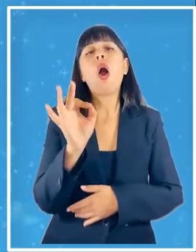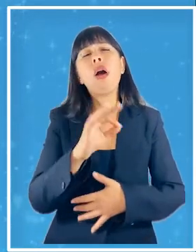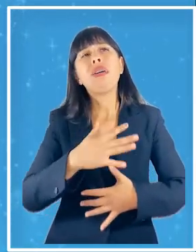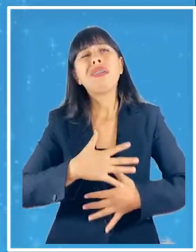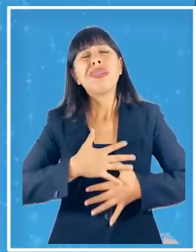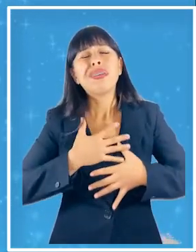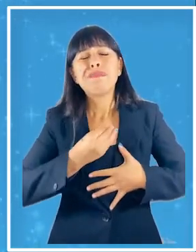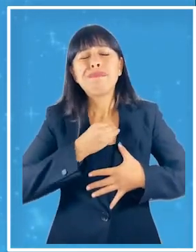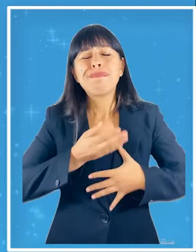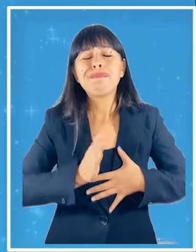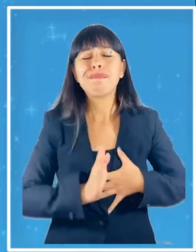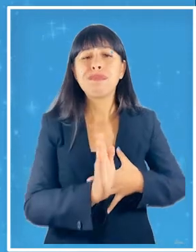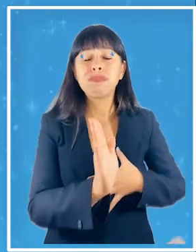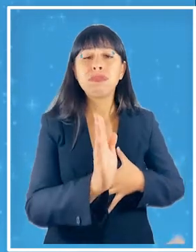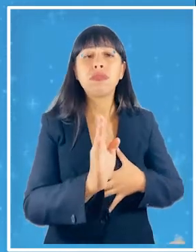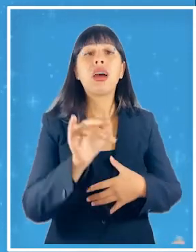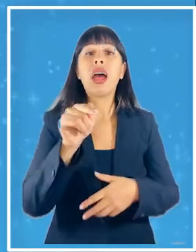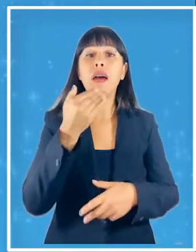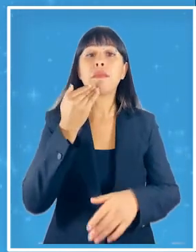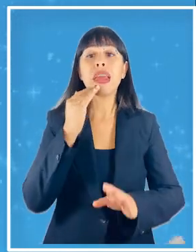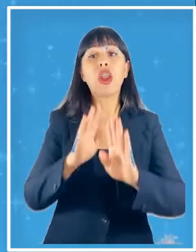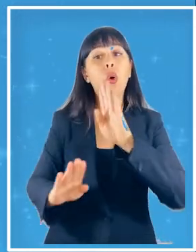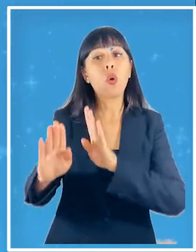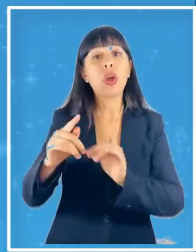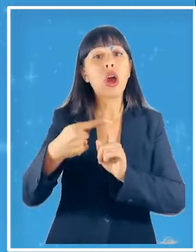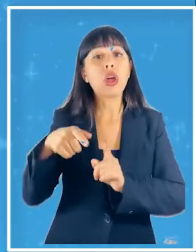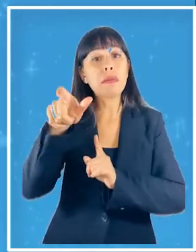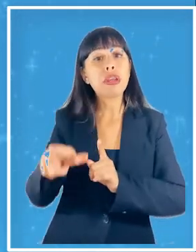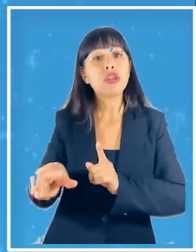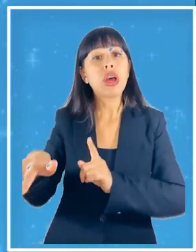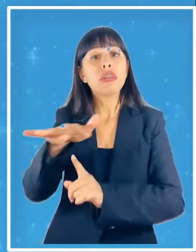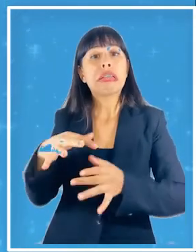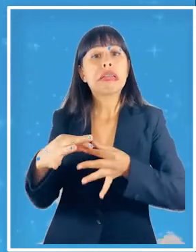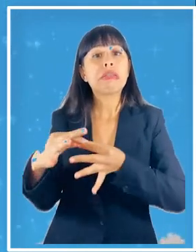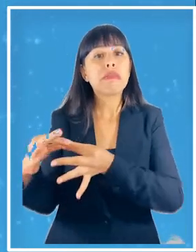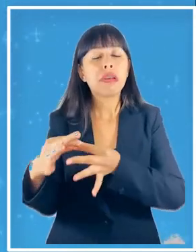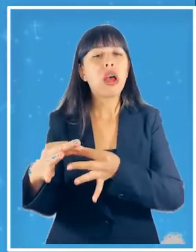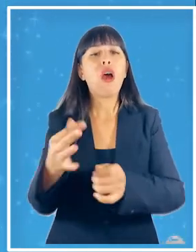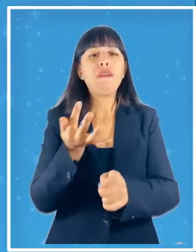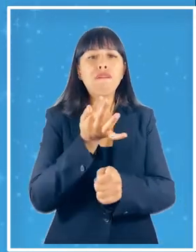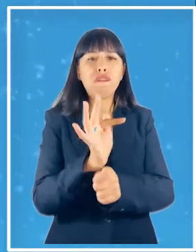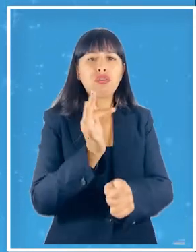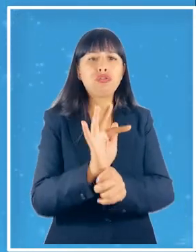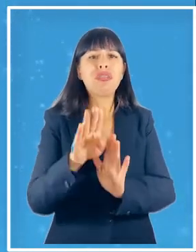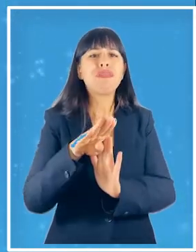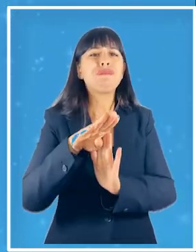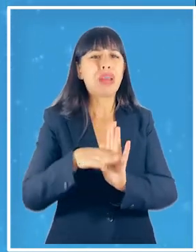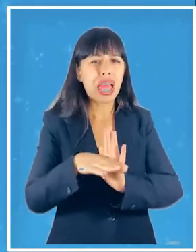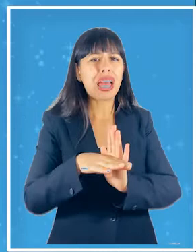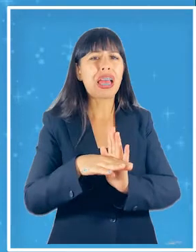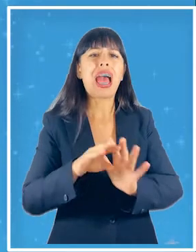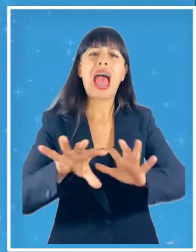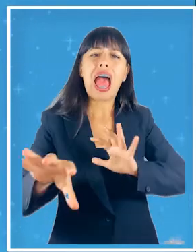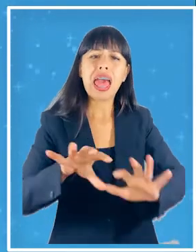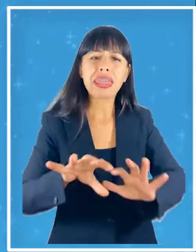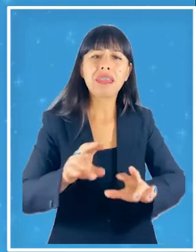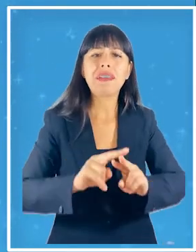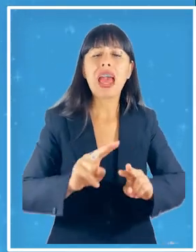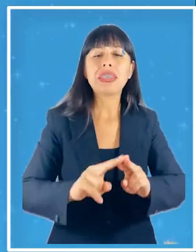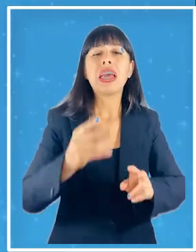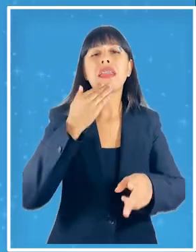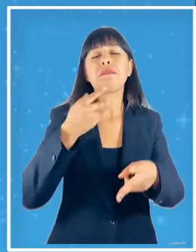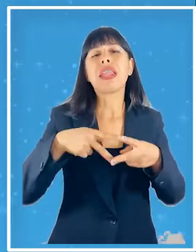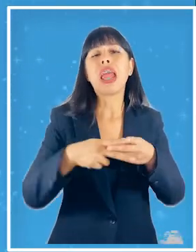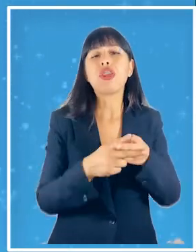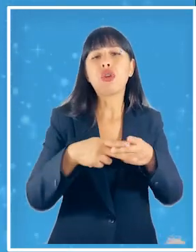el ser cuidador de otra persona en situación de dependencia la baja funcionalidad para realizar las actividades básicas